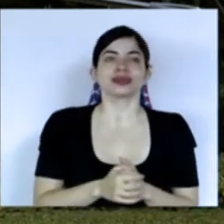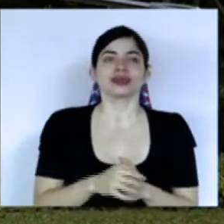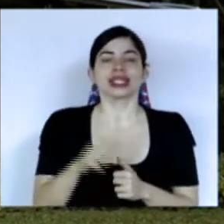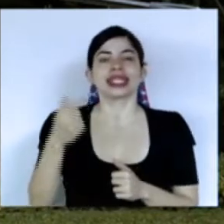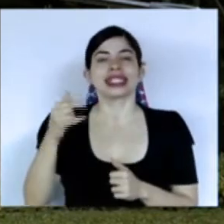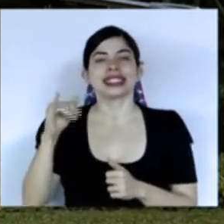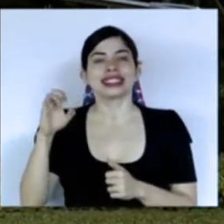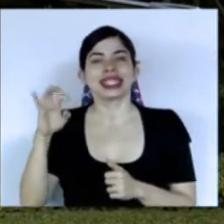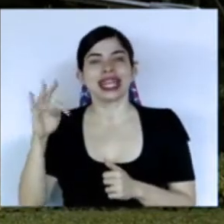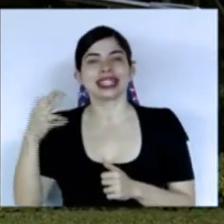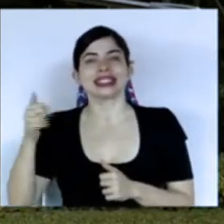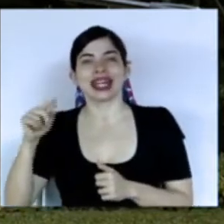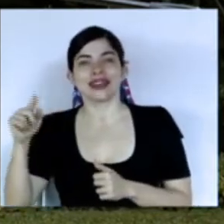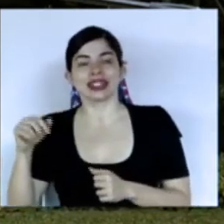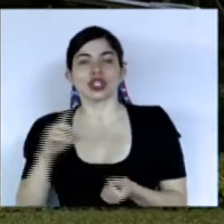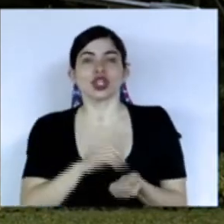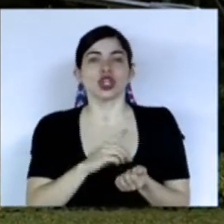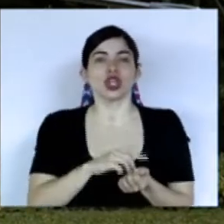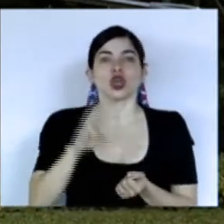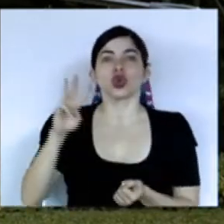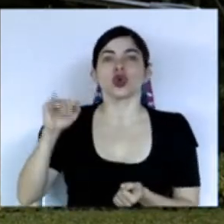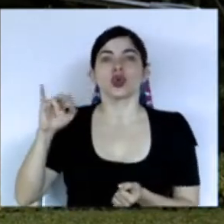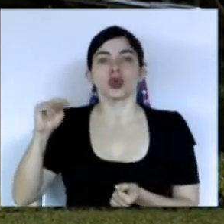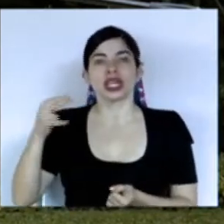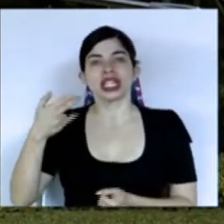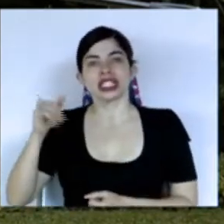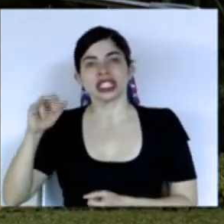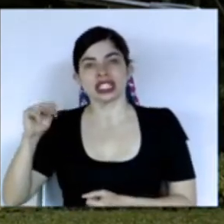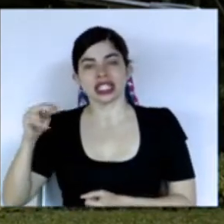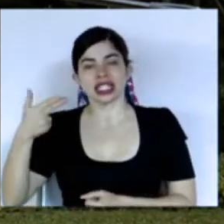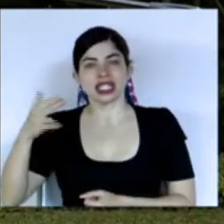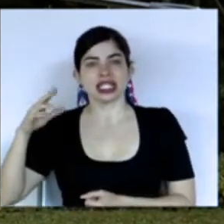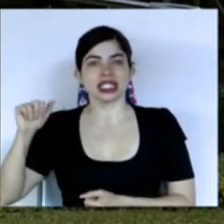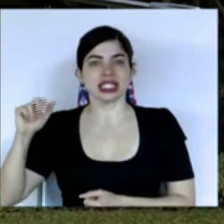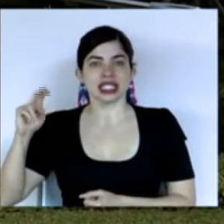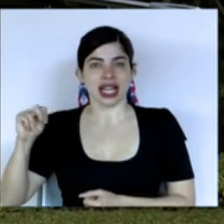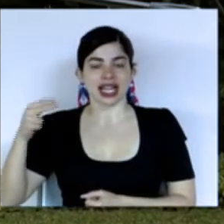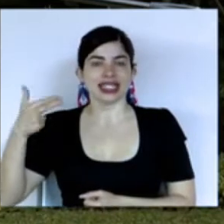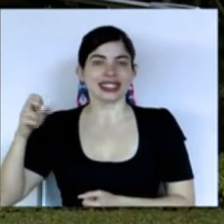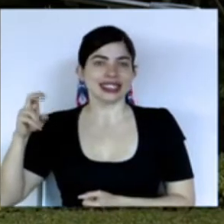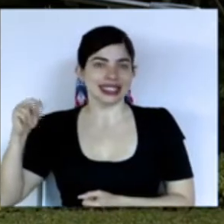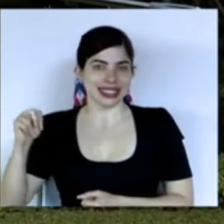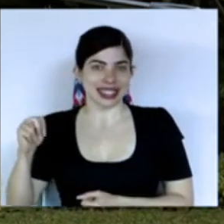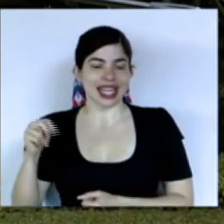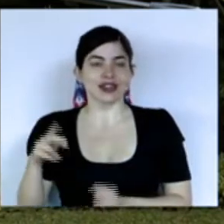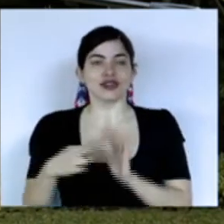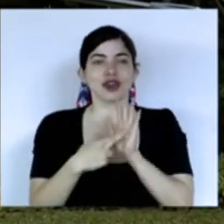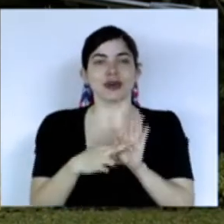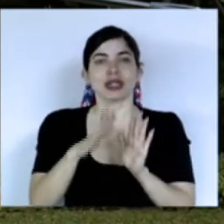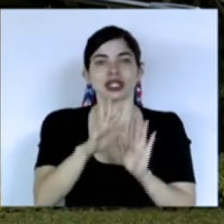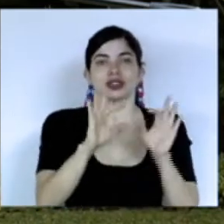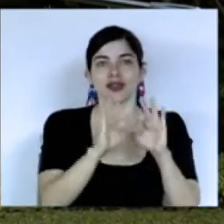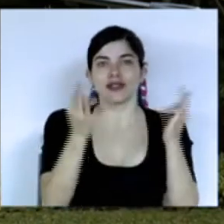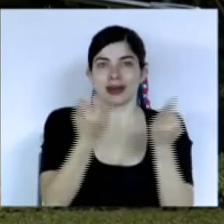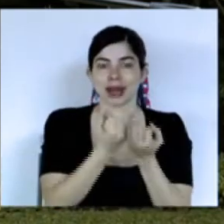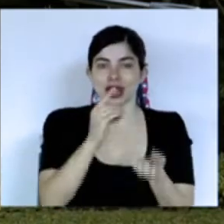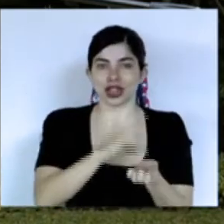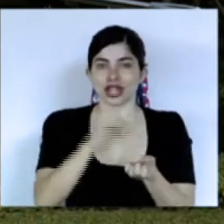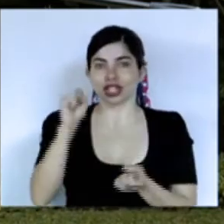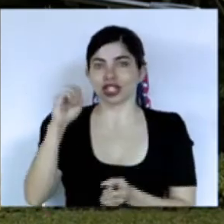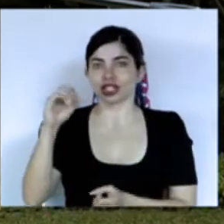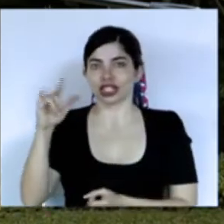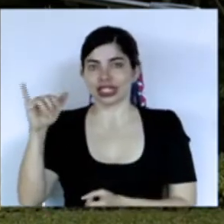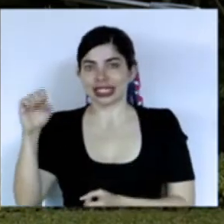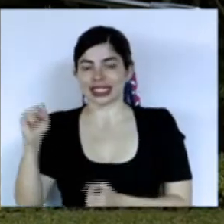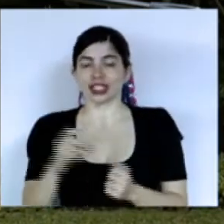Chávez doctora Wyn Chin Chang Chen en representación de su familia del doctor Solís al doctor